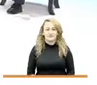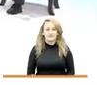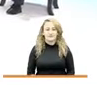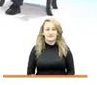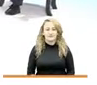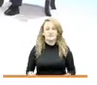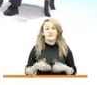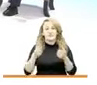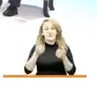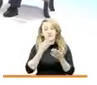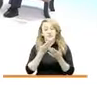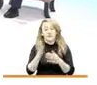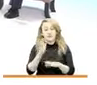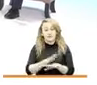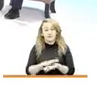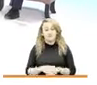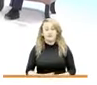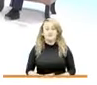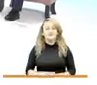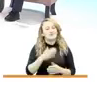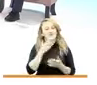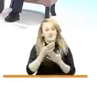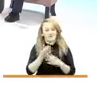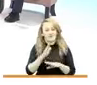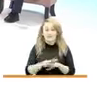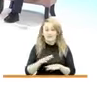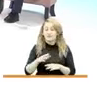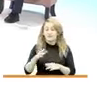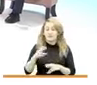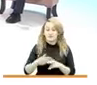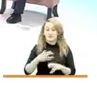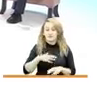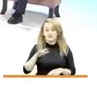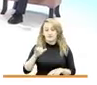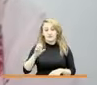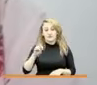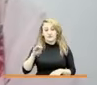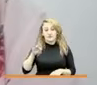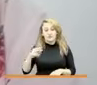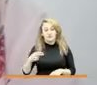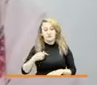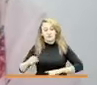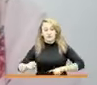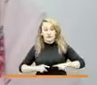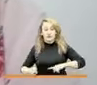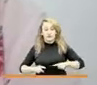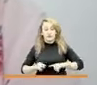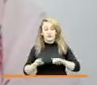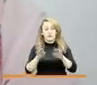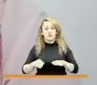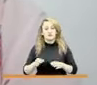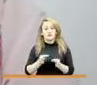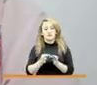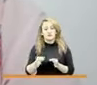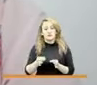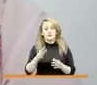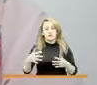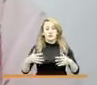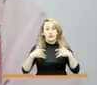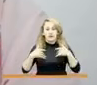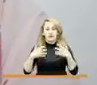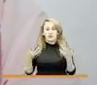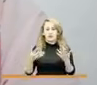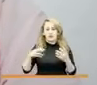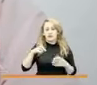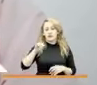buenas tardes mi nombre es Janet Jimena Perecerón soy la coordinadora de la mesa municipal de víctimas de Piendamó